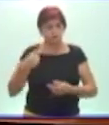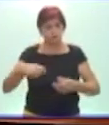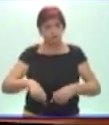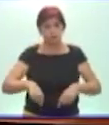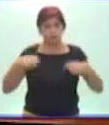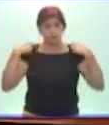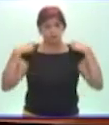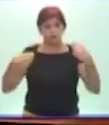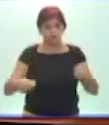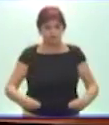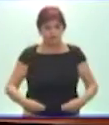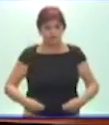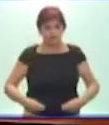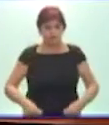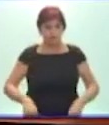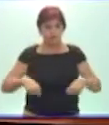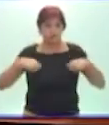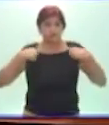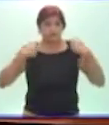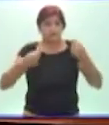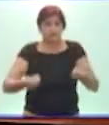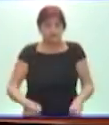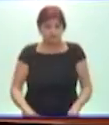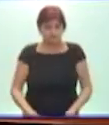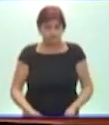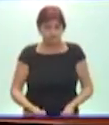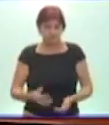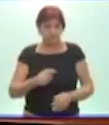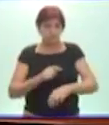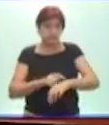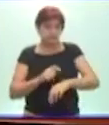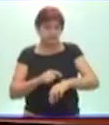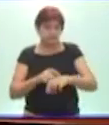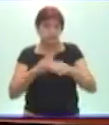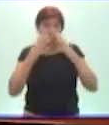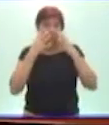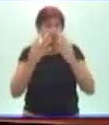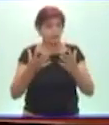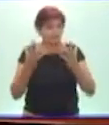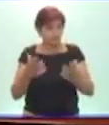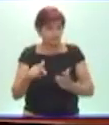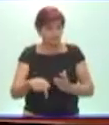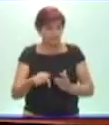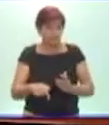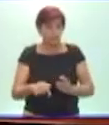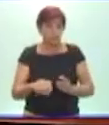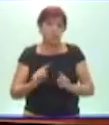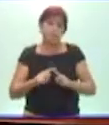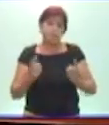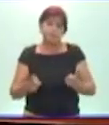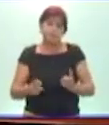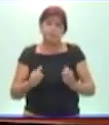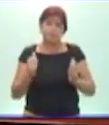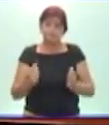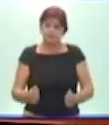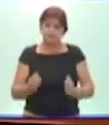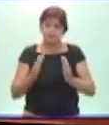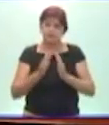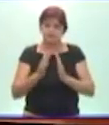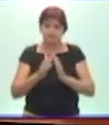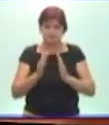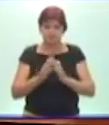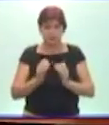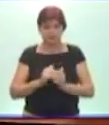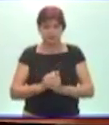posible. Este tiempo es ideal. ¿Por qué? Porque estamos en casa, no estamos apurados, tenemos todo el tiempo del